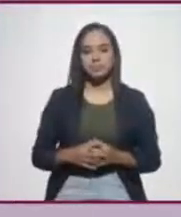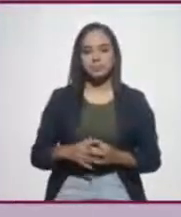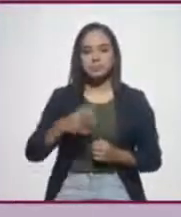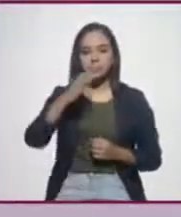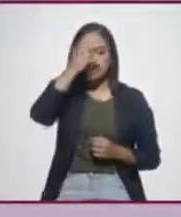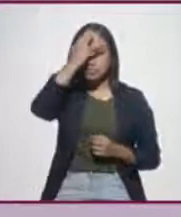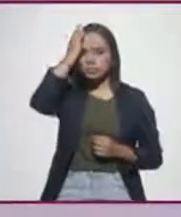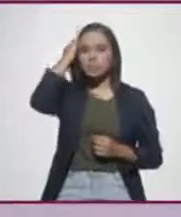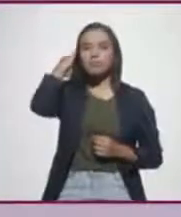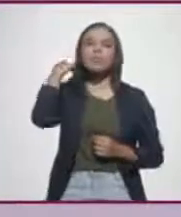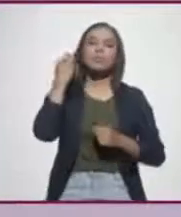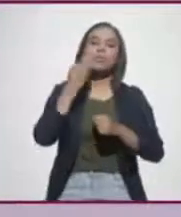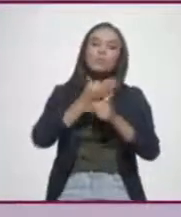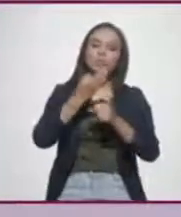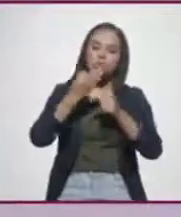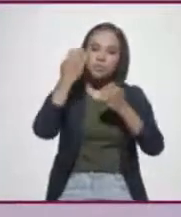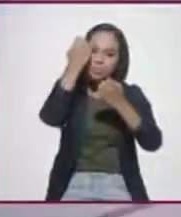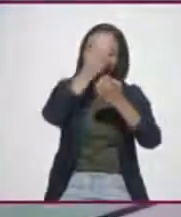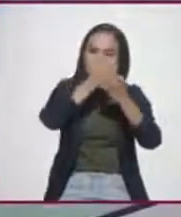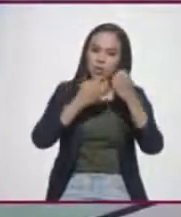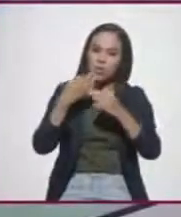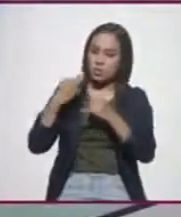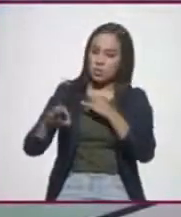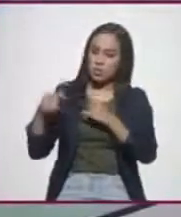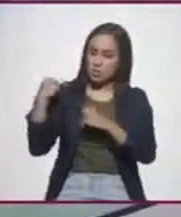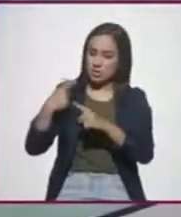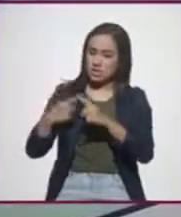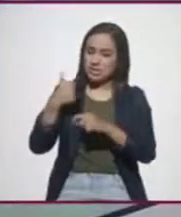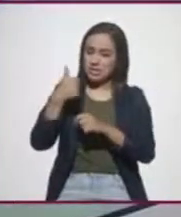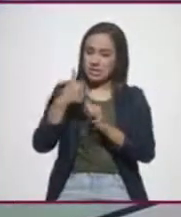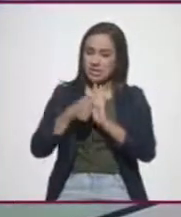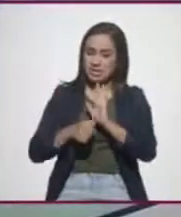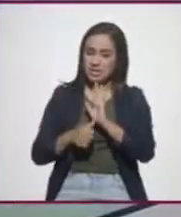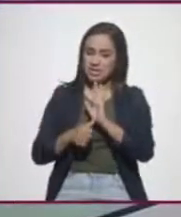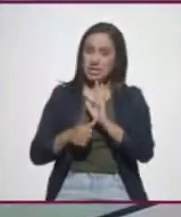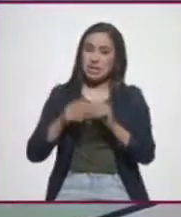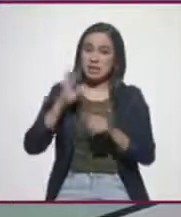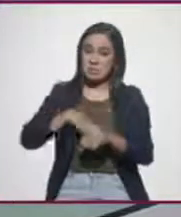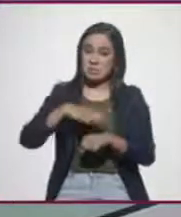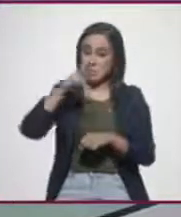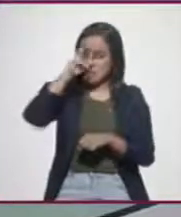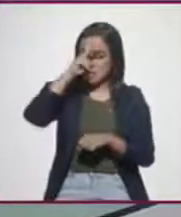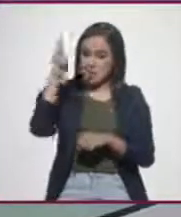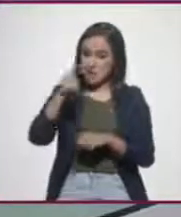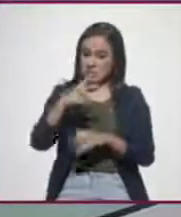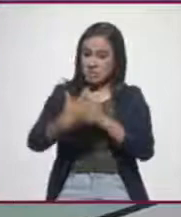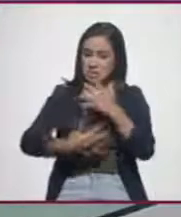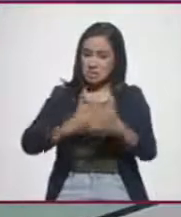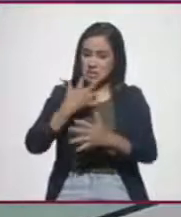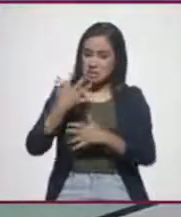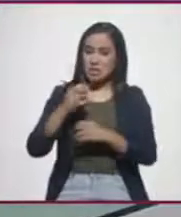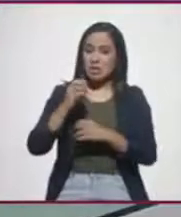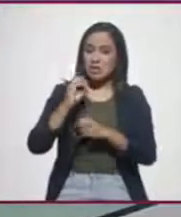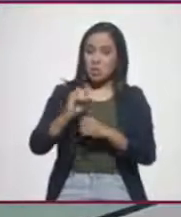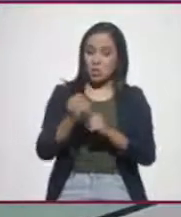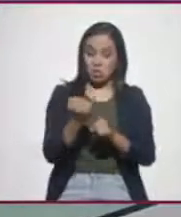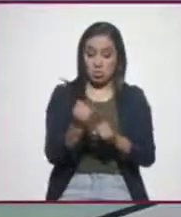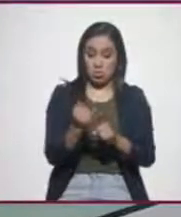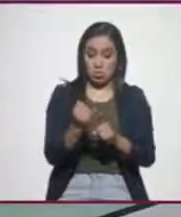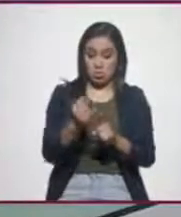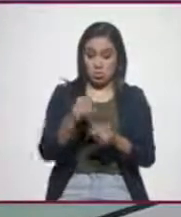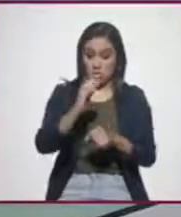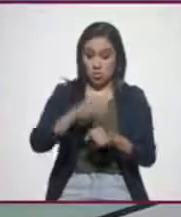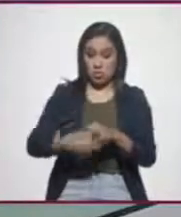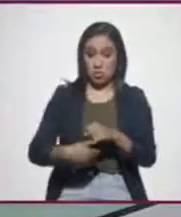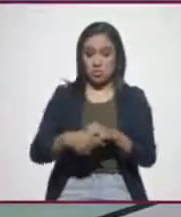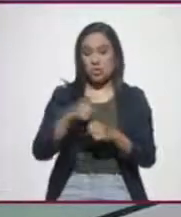perspectiva de análisis, se puede decir que los últimos seis meses ciertamente han sido de los más violentos, o muy probablemente cuando cerremos junio, va a ser